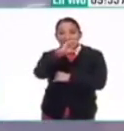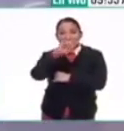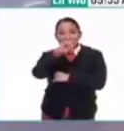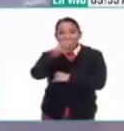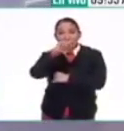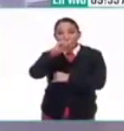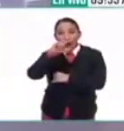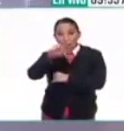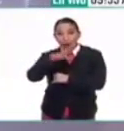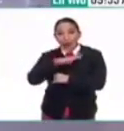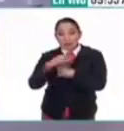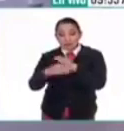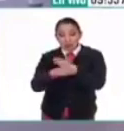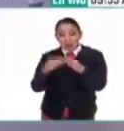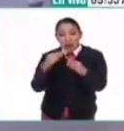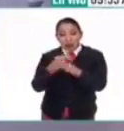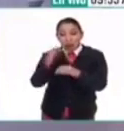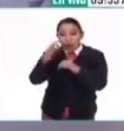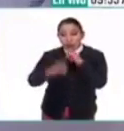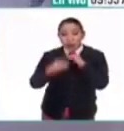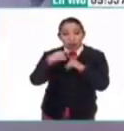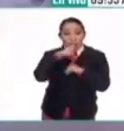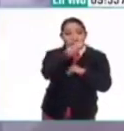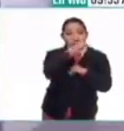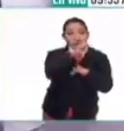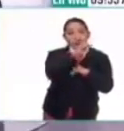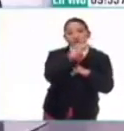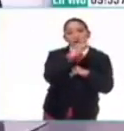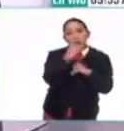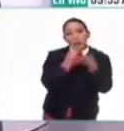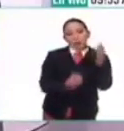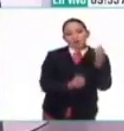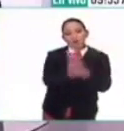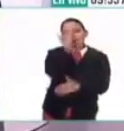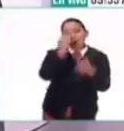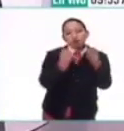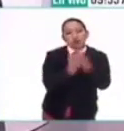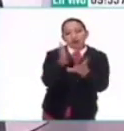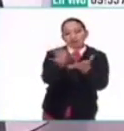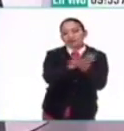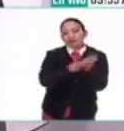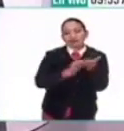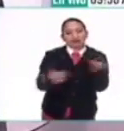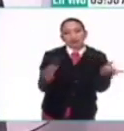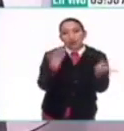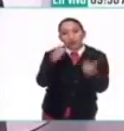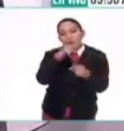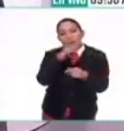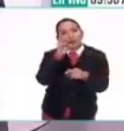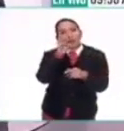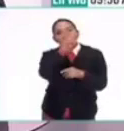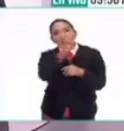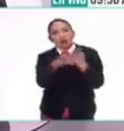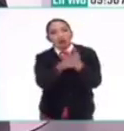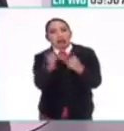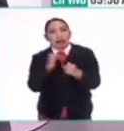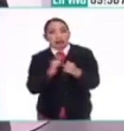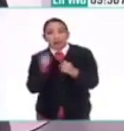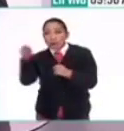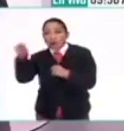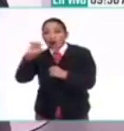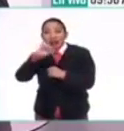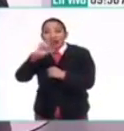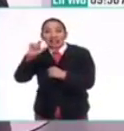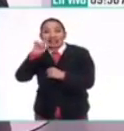evidencia de material. En la cumbre del Popo no, por la actividad tan constante, pues erosiona cualquier evidencia, pero en el